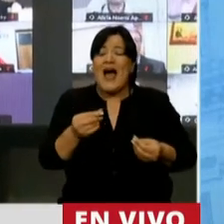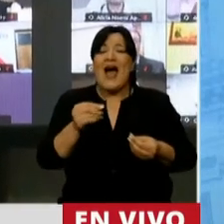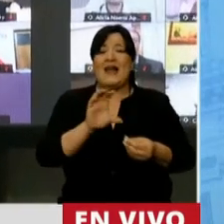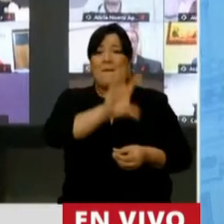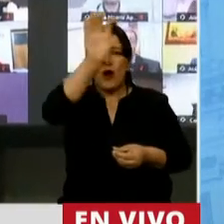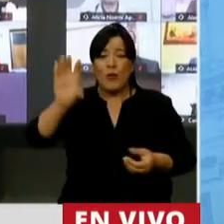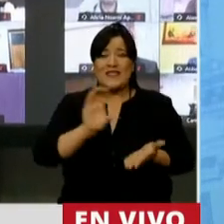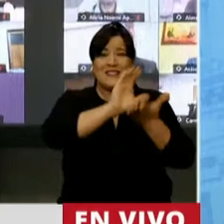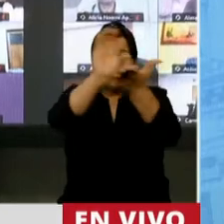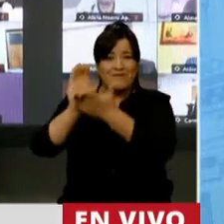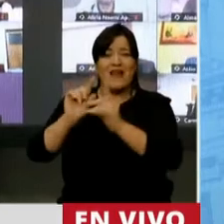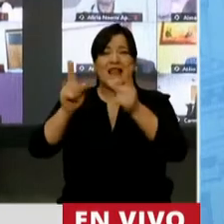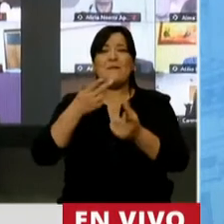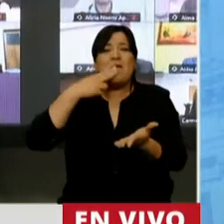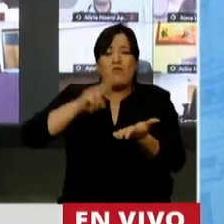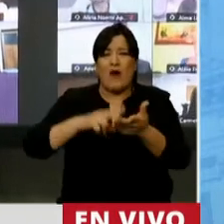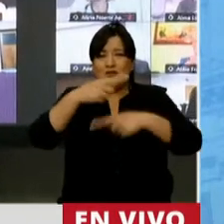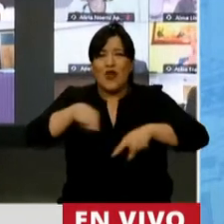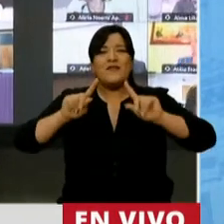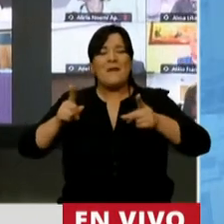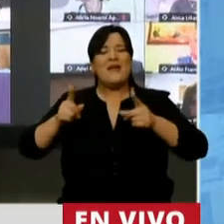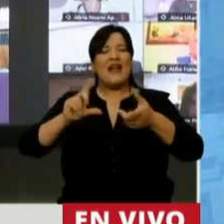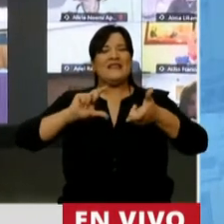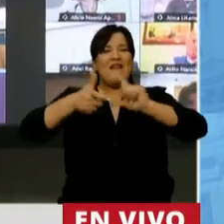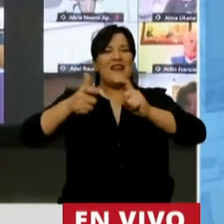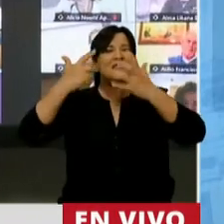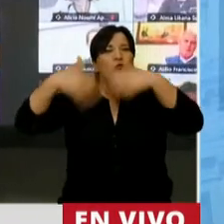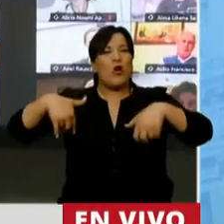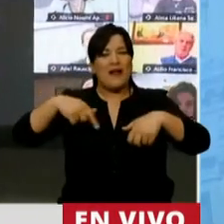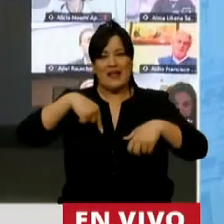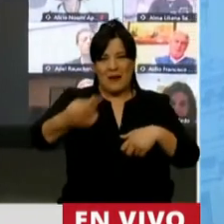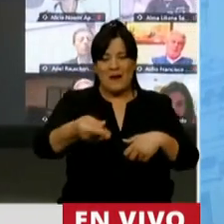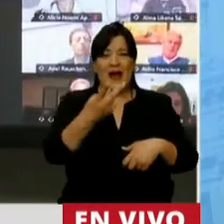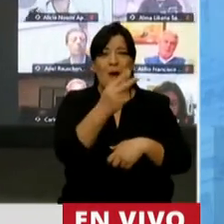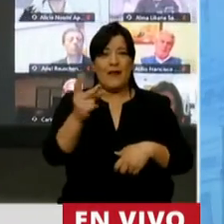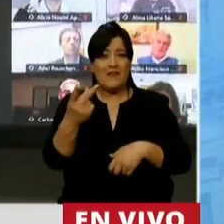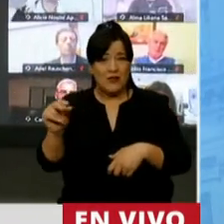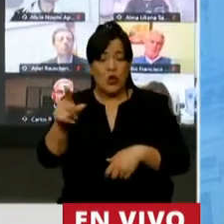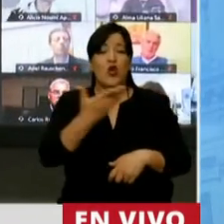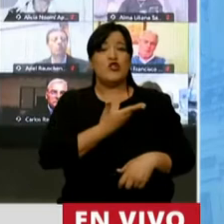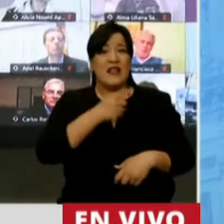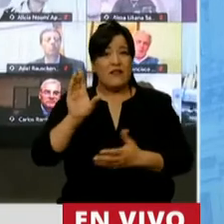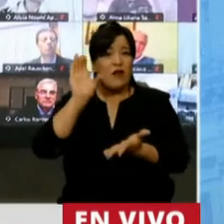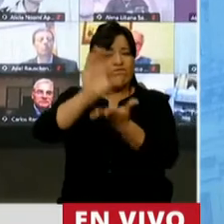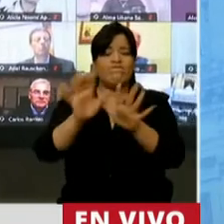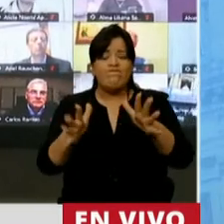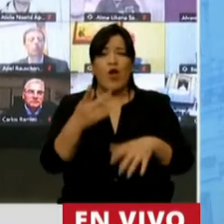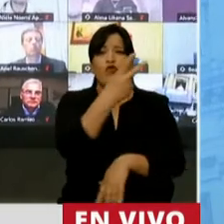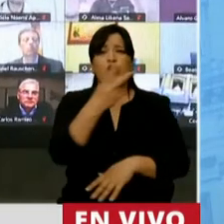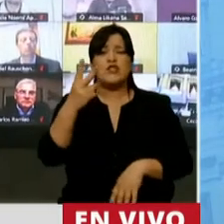federal de impuestos y de otras transferencias automáticas para el año 2021, Santa Fe va a recibir aproximadamente